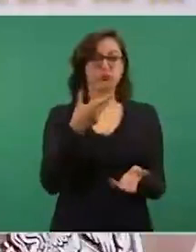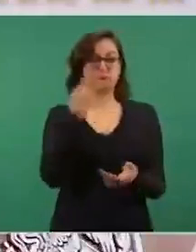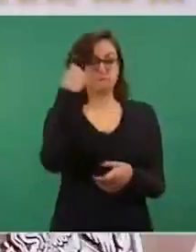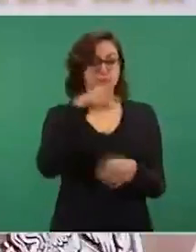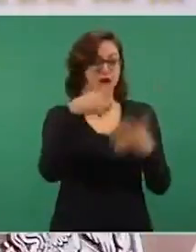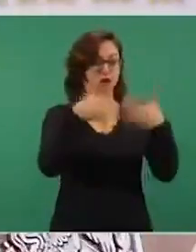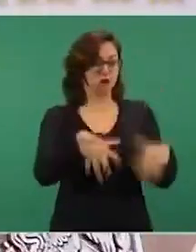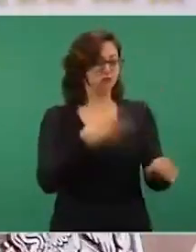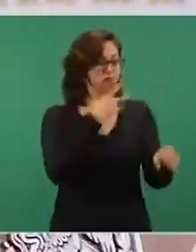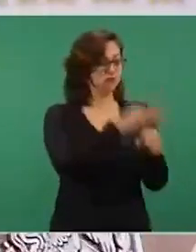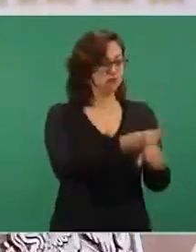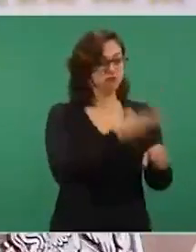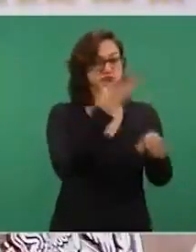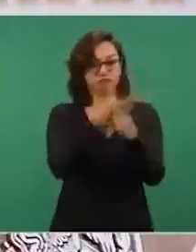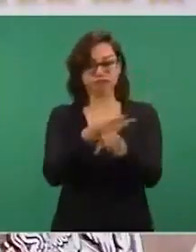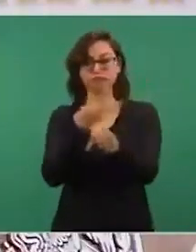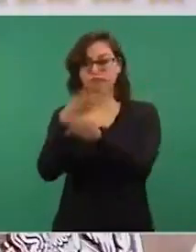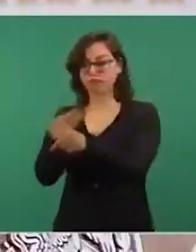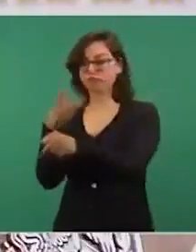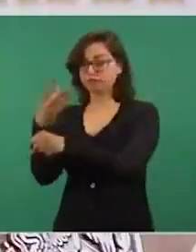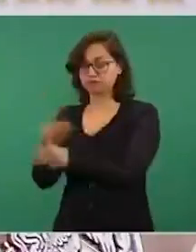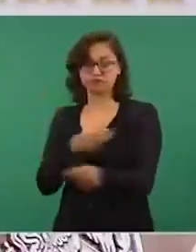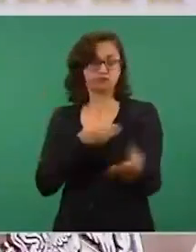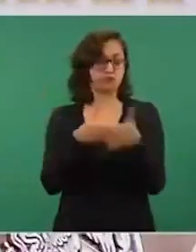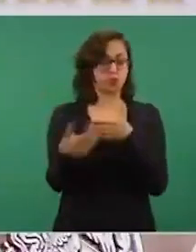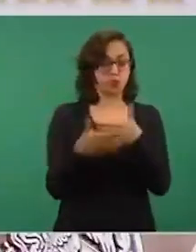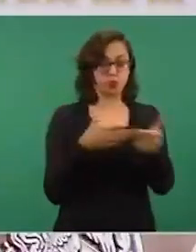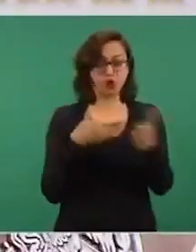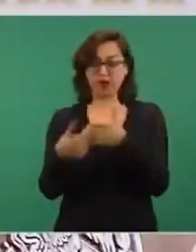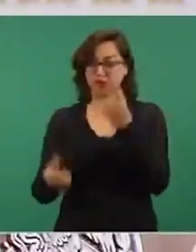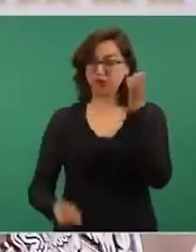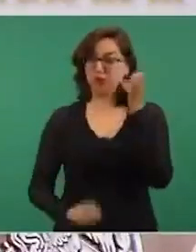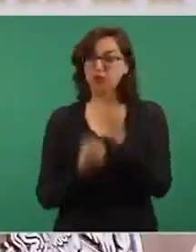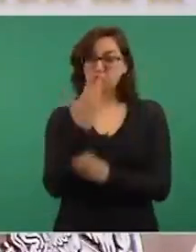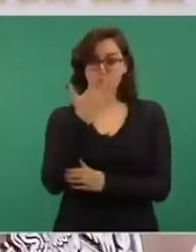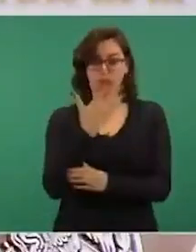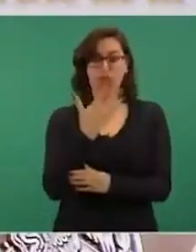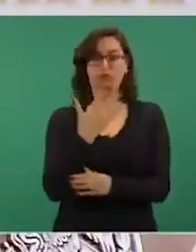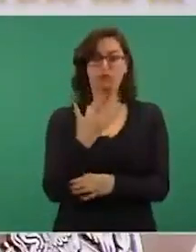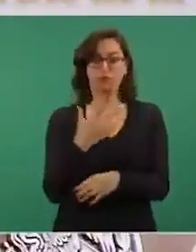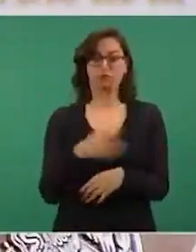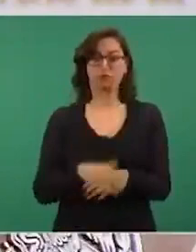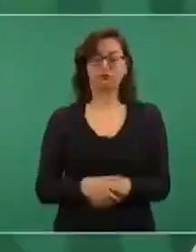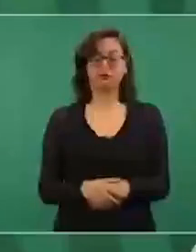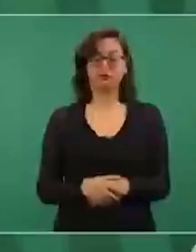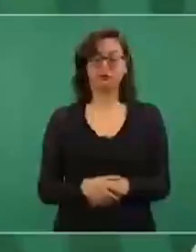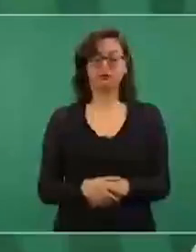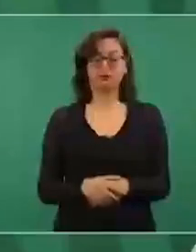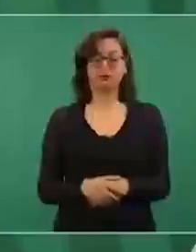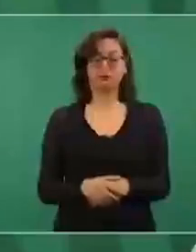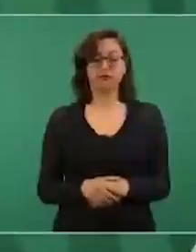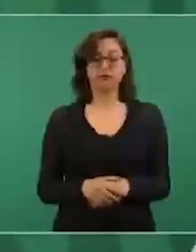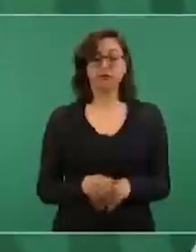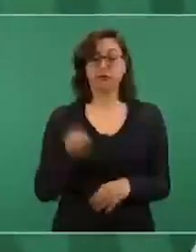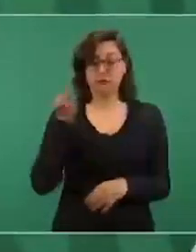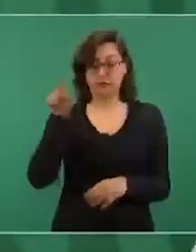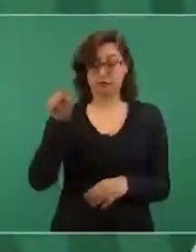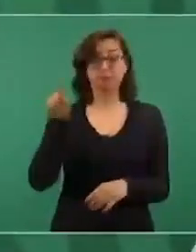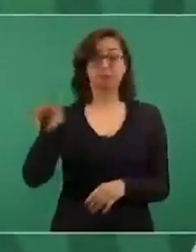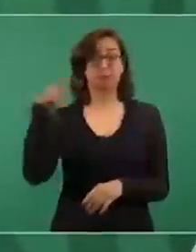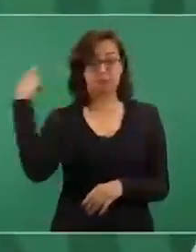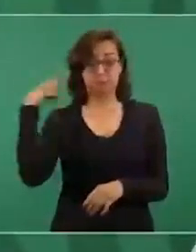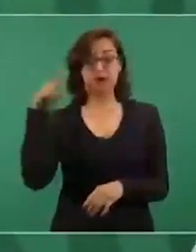reparación, la modernización de las refinerías. Esa refinería